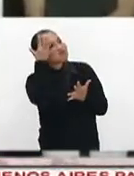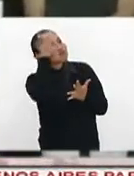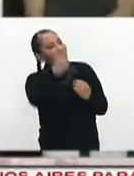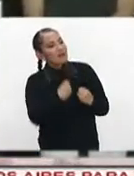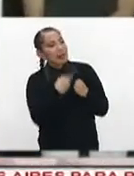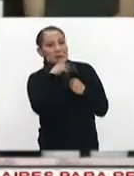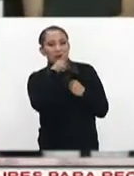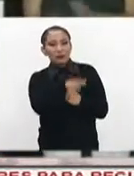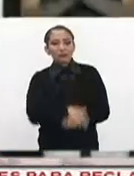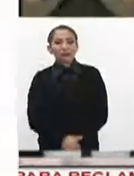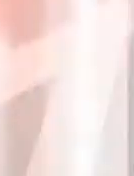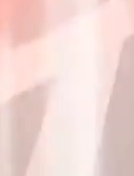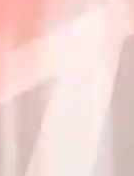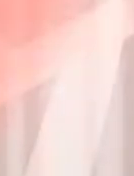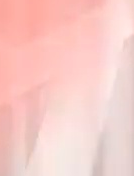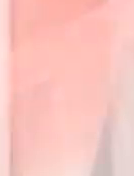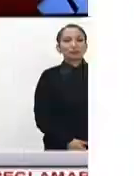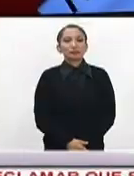una vida mejor.